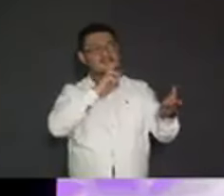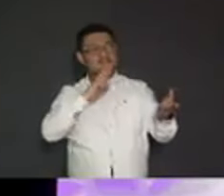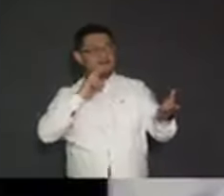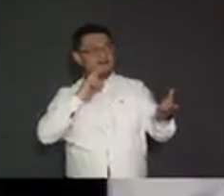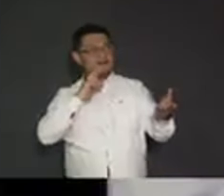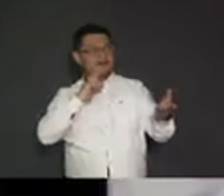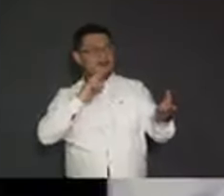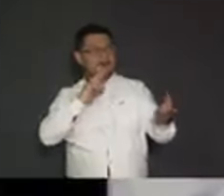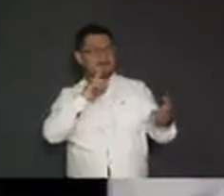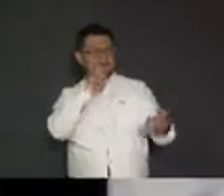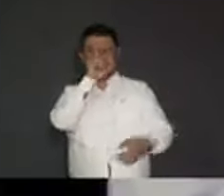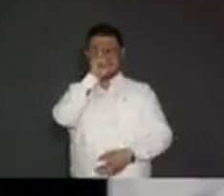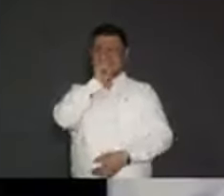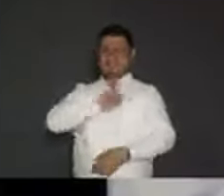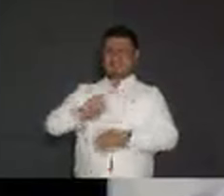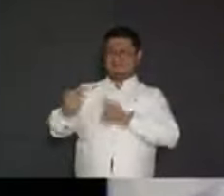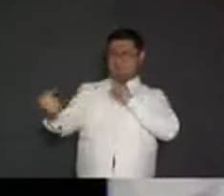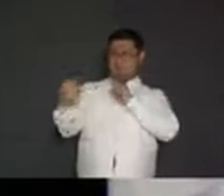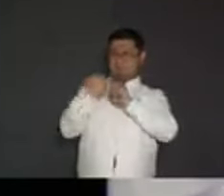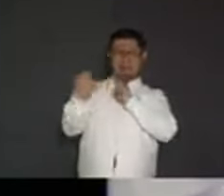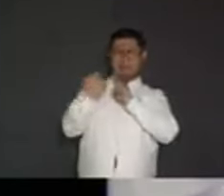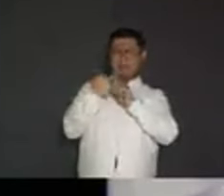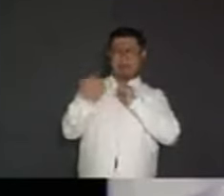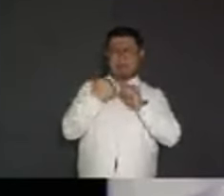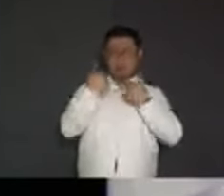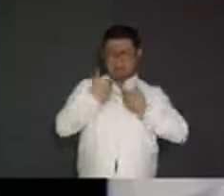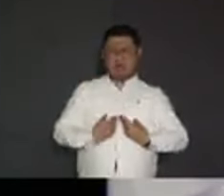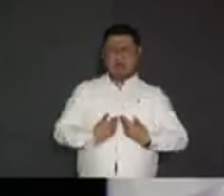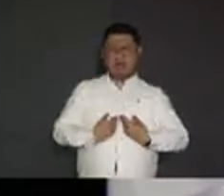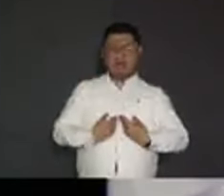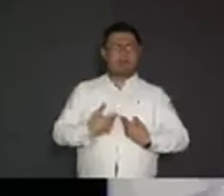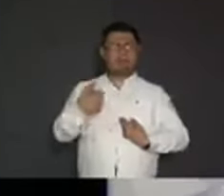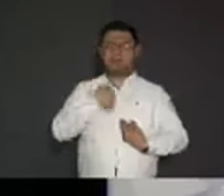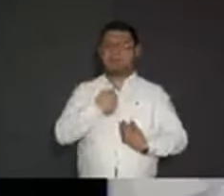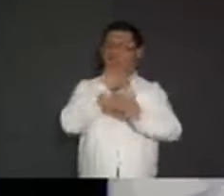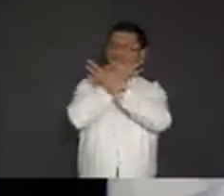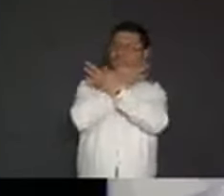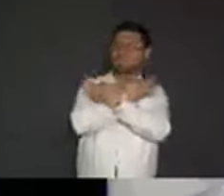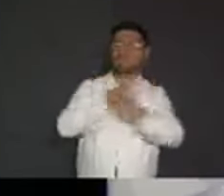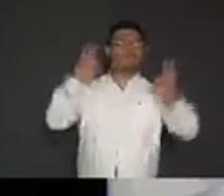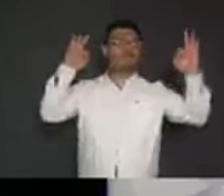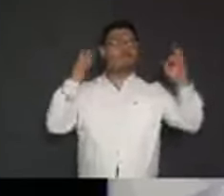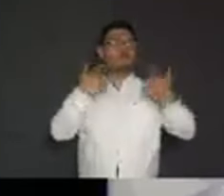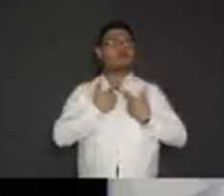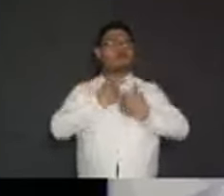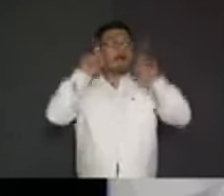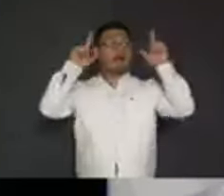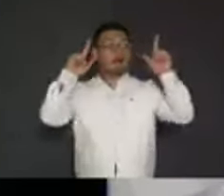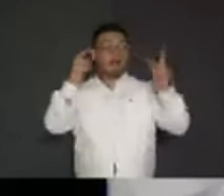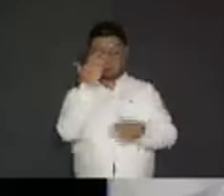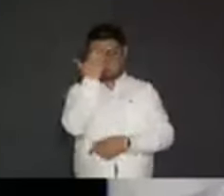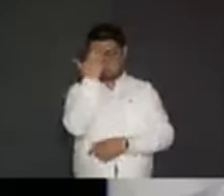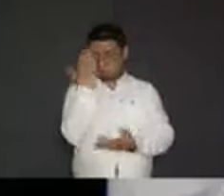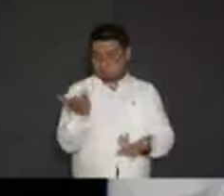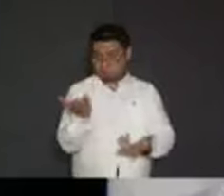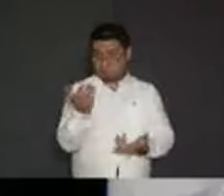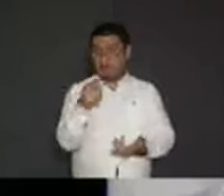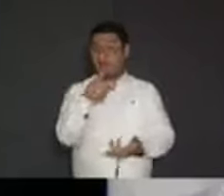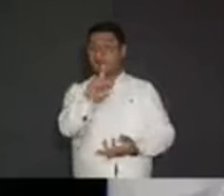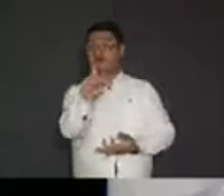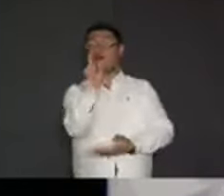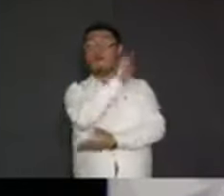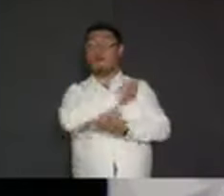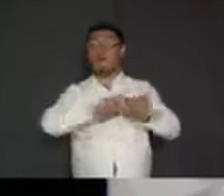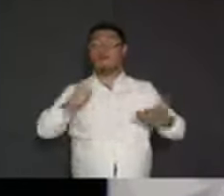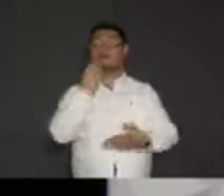ataques sin fundamento. Toda mi declaración patrimonial ha sido pública toda mi vida y se puede consultar. Pero quien sí se compró tres ranchos